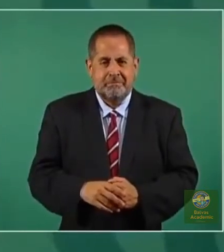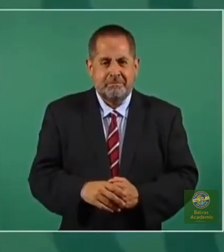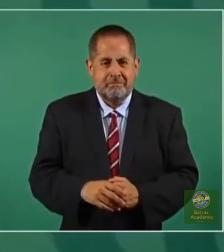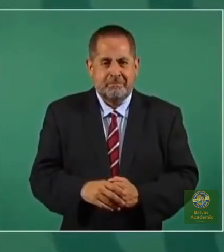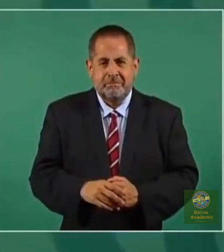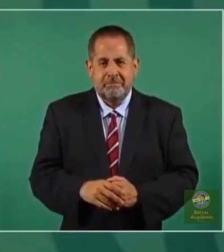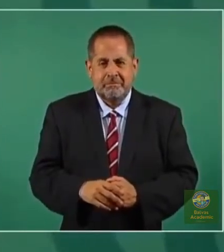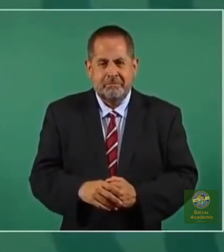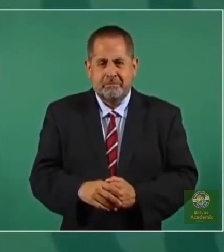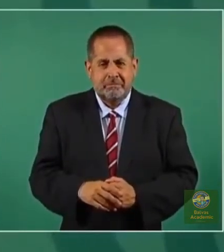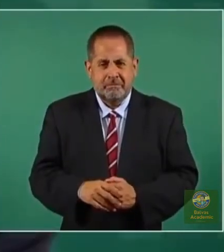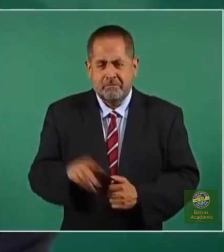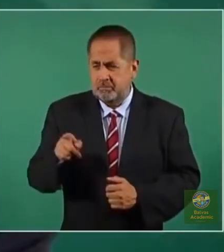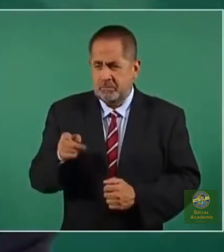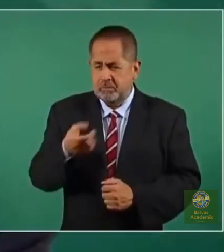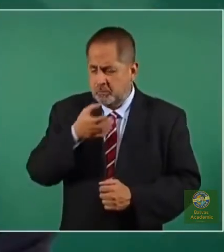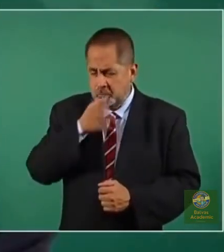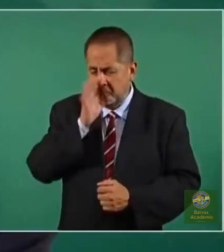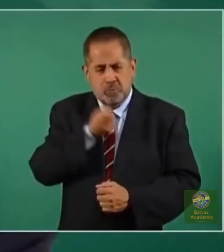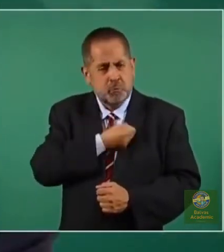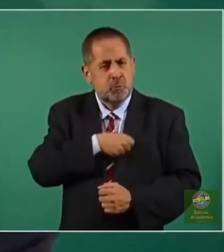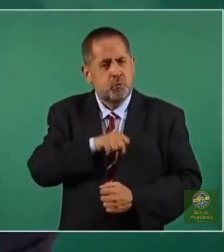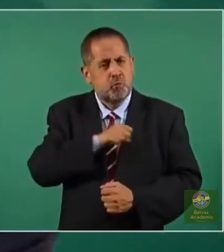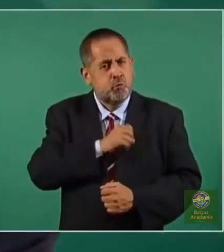bebidas muy sanas,